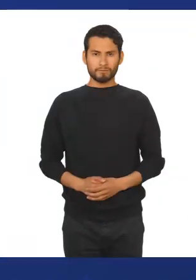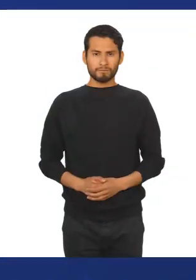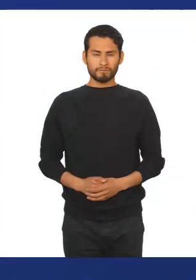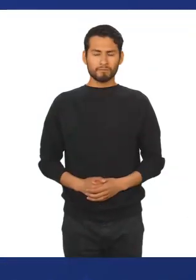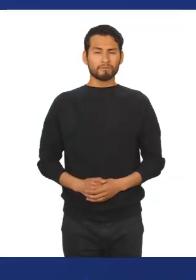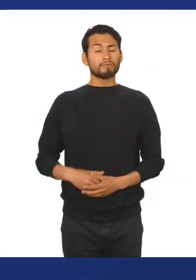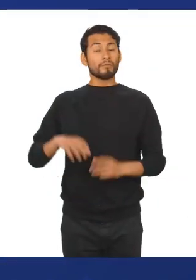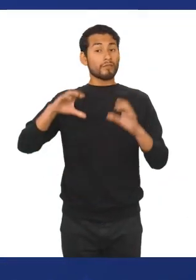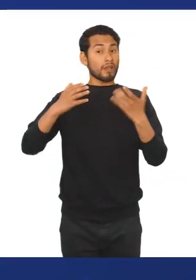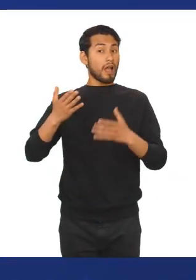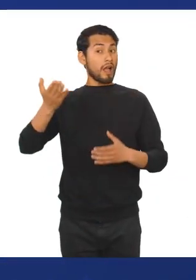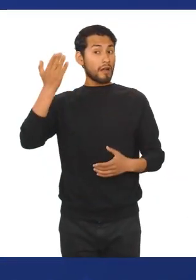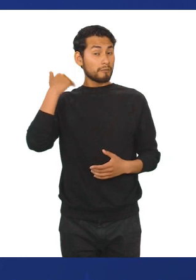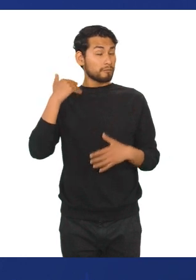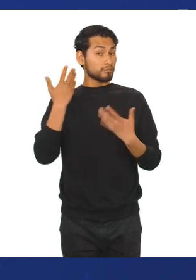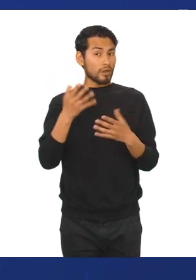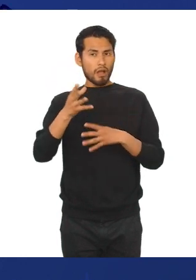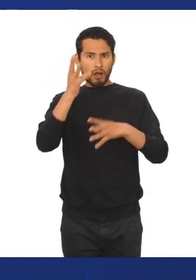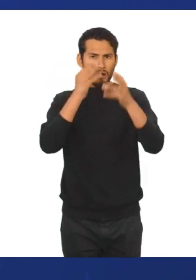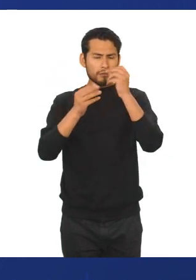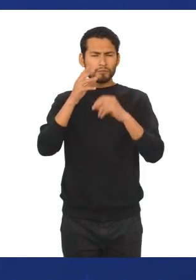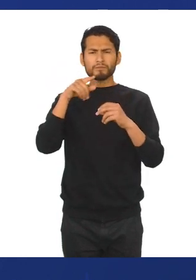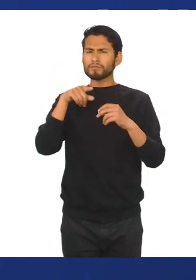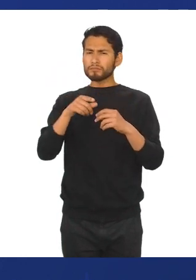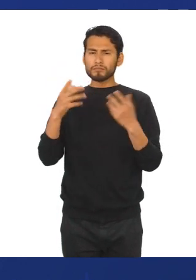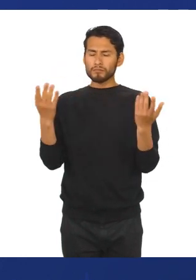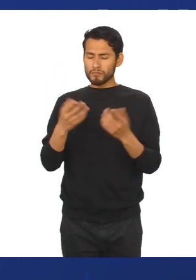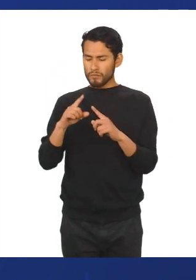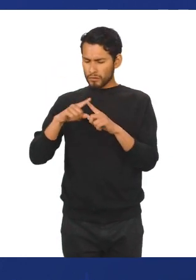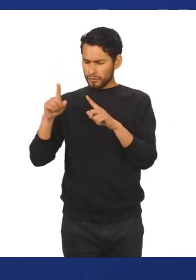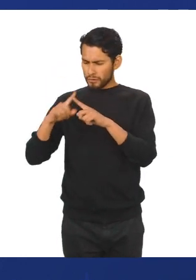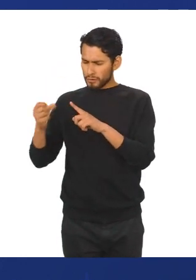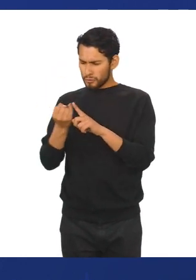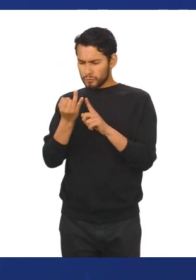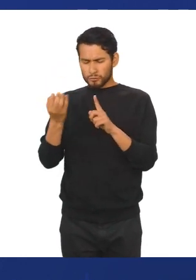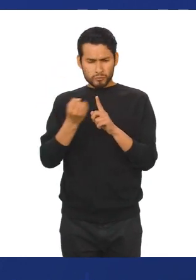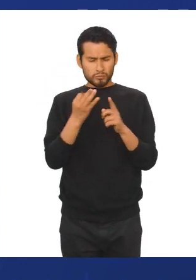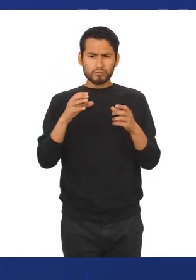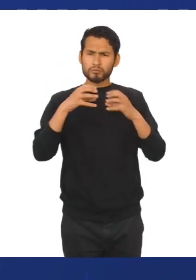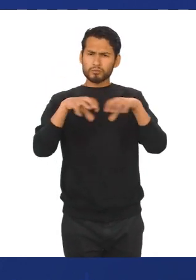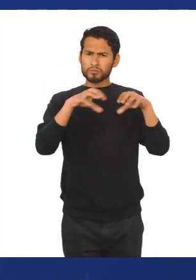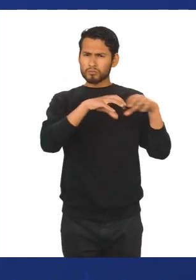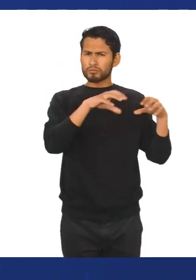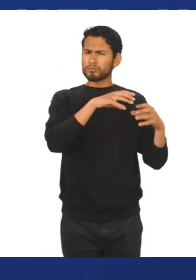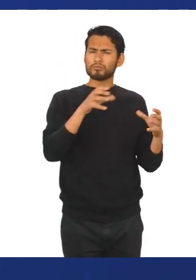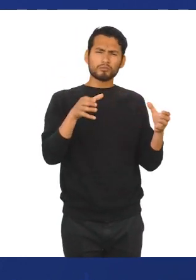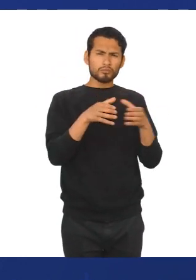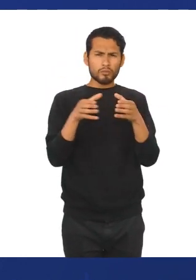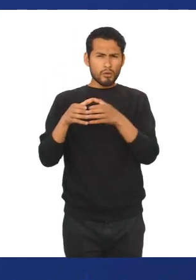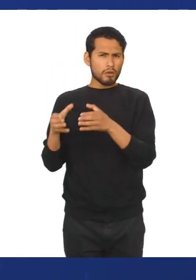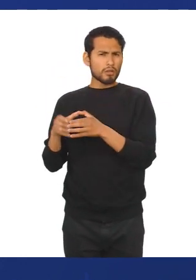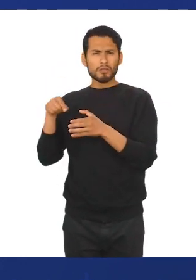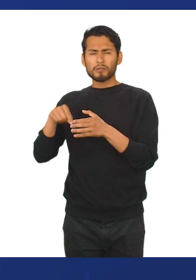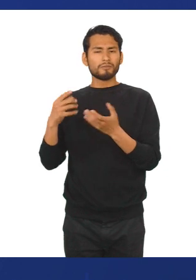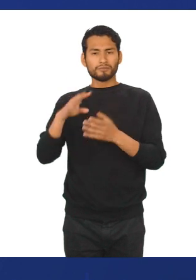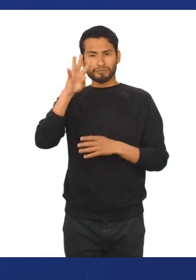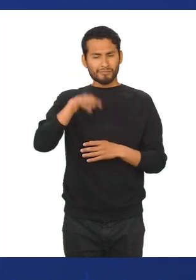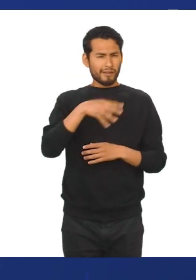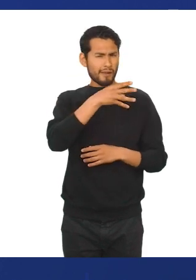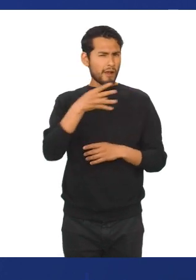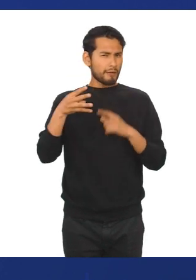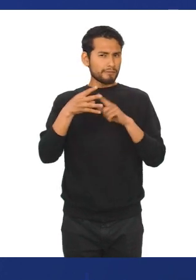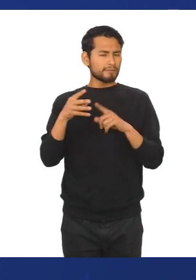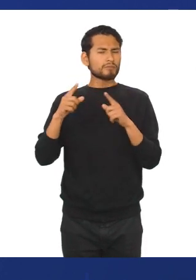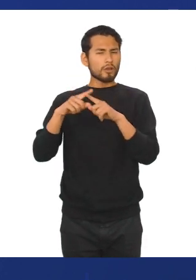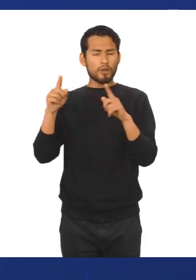En la clase pasada aprendimos que la distribución de frecuencias o tablas de frecuencias es una ordenación en forma de tabla que